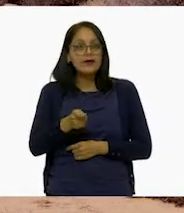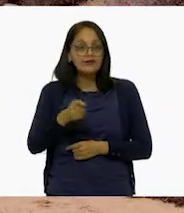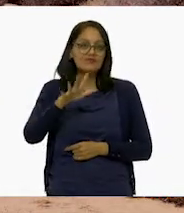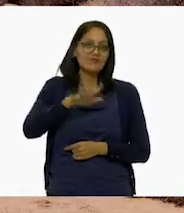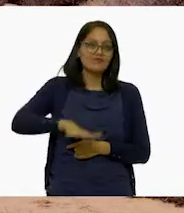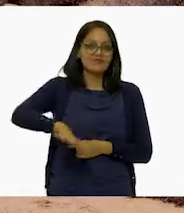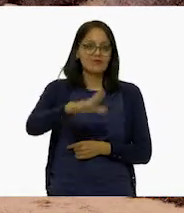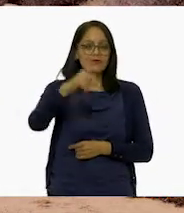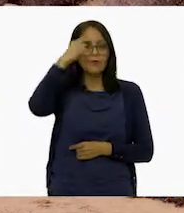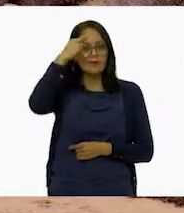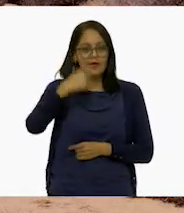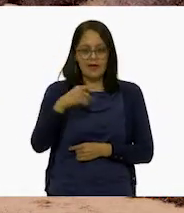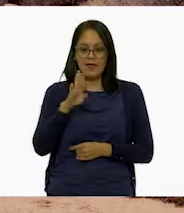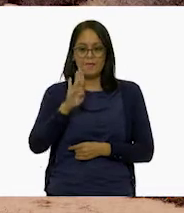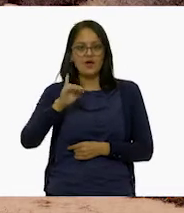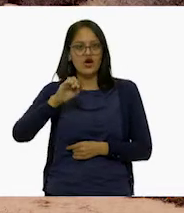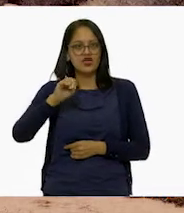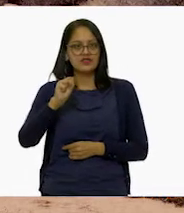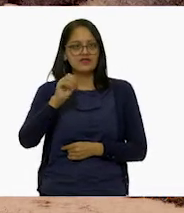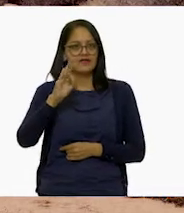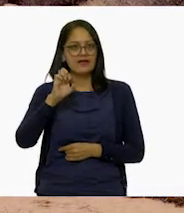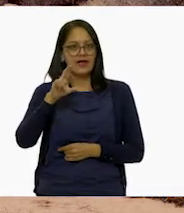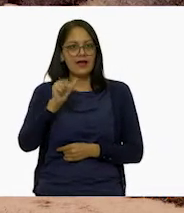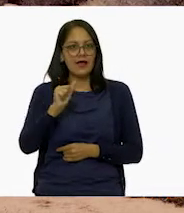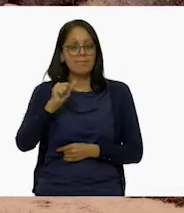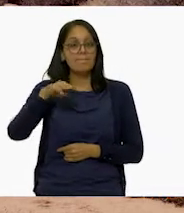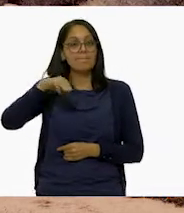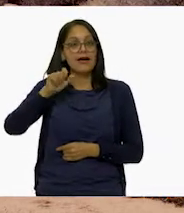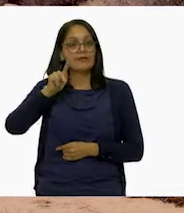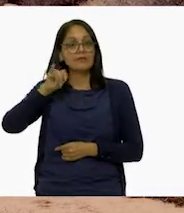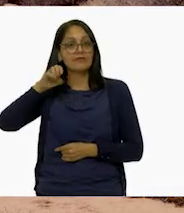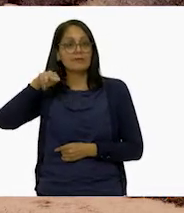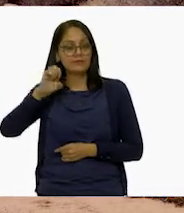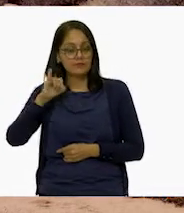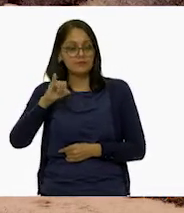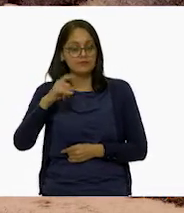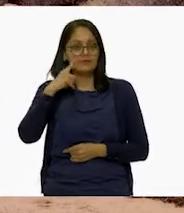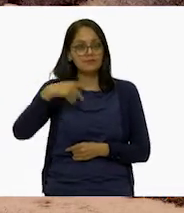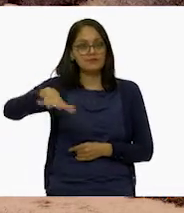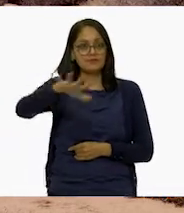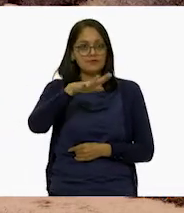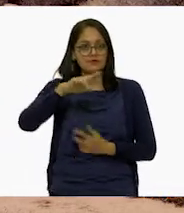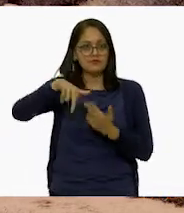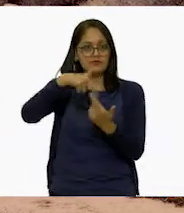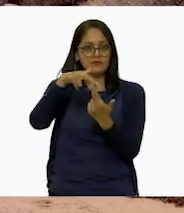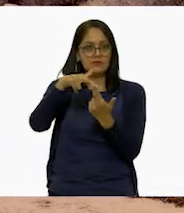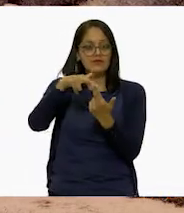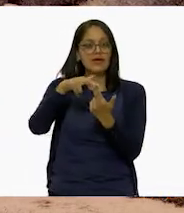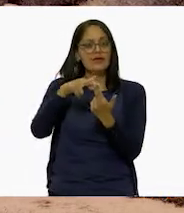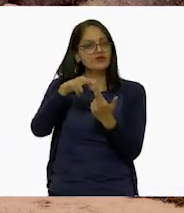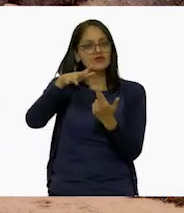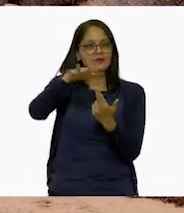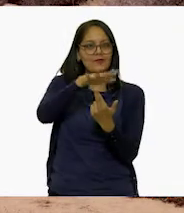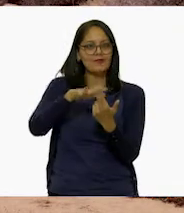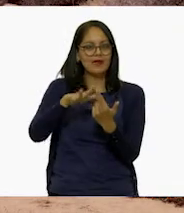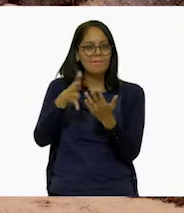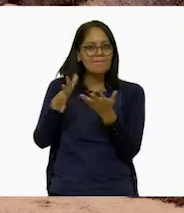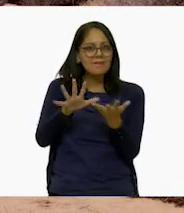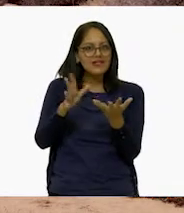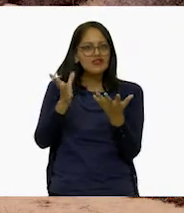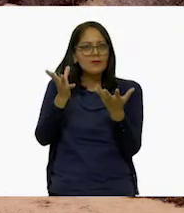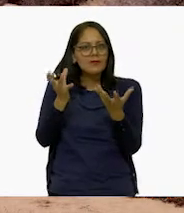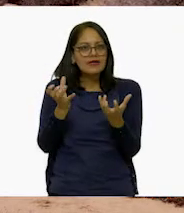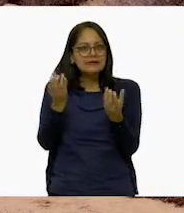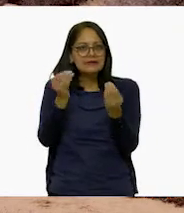reserva de la biosfera Mapimí. ¡Mmm! Estamos en la región semidesértica del